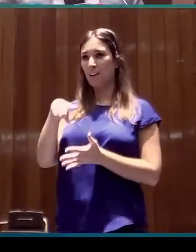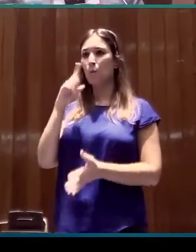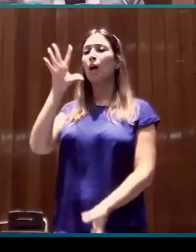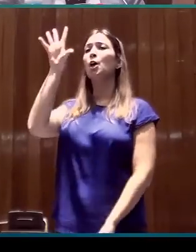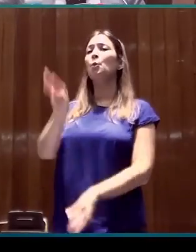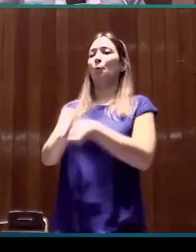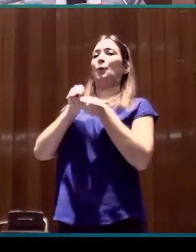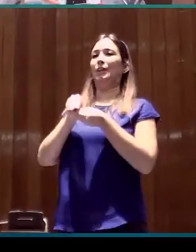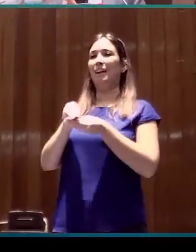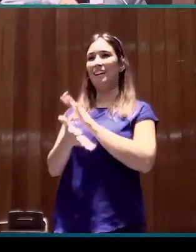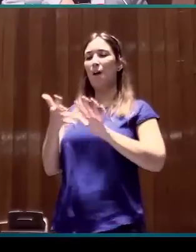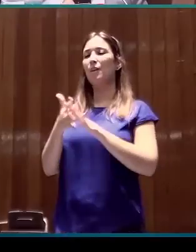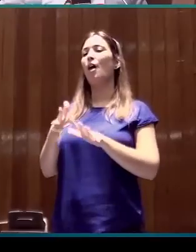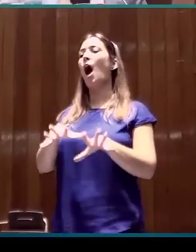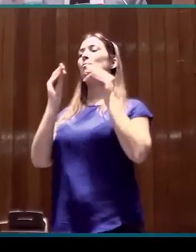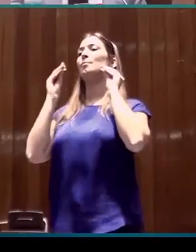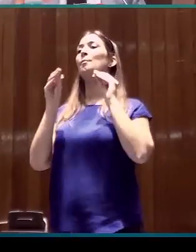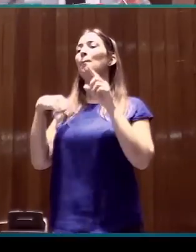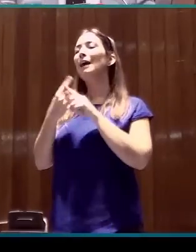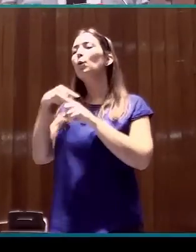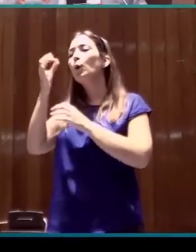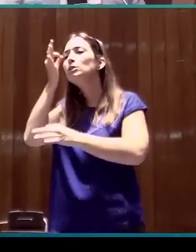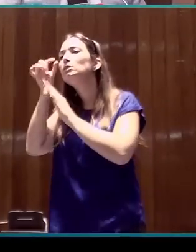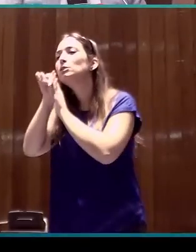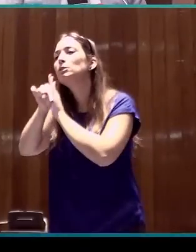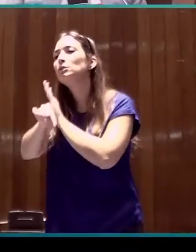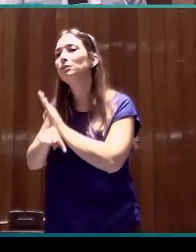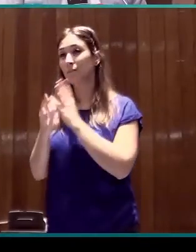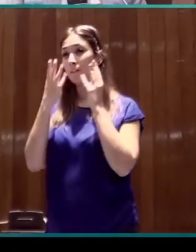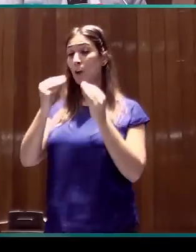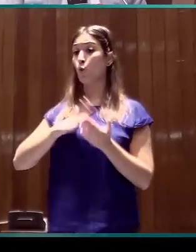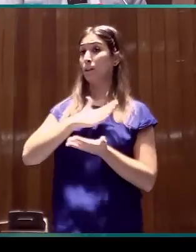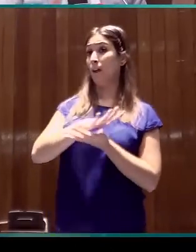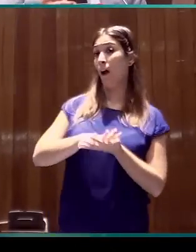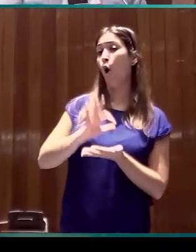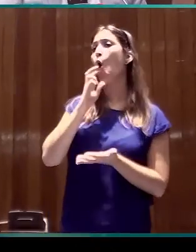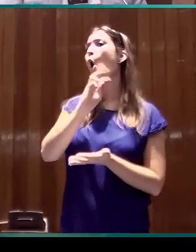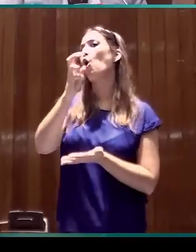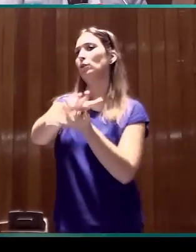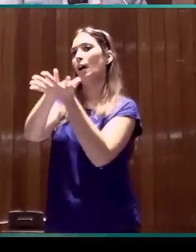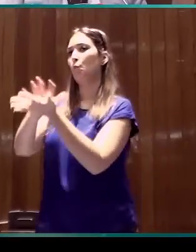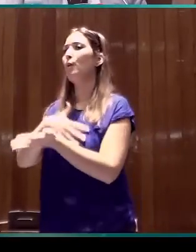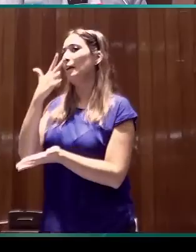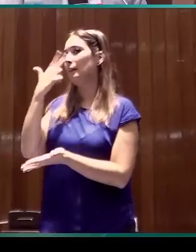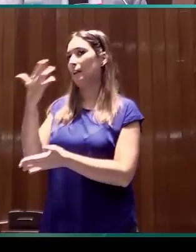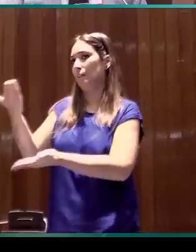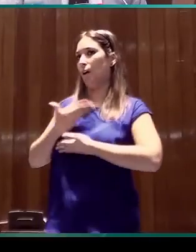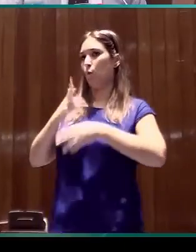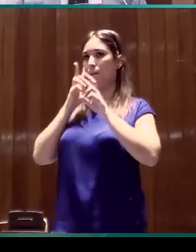visión de conjunto tanto de nuestra propia lengua como de las otras lenguas que nos pueden resultar de interés para el análisis.